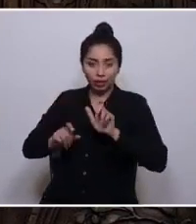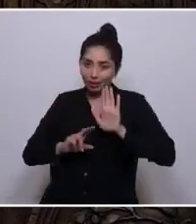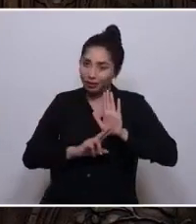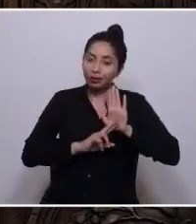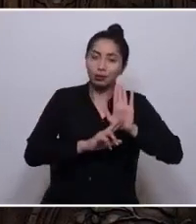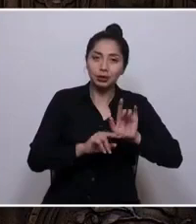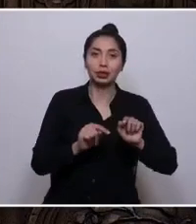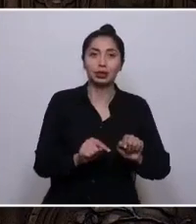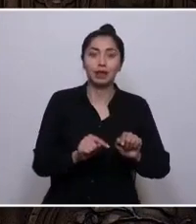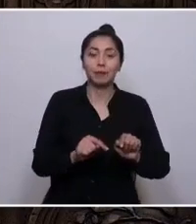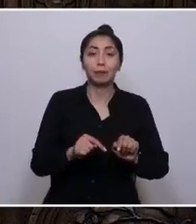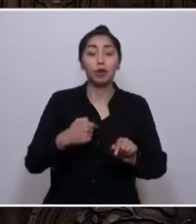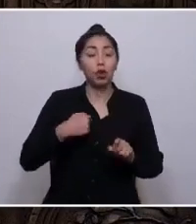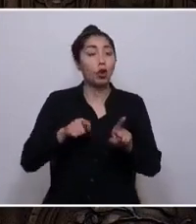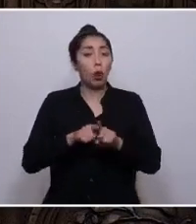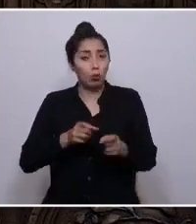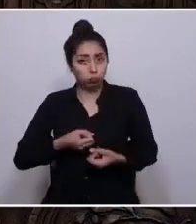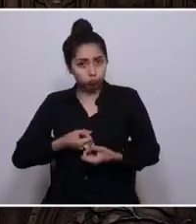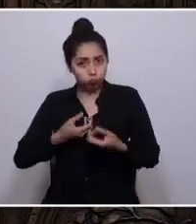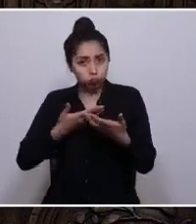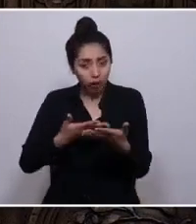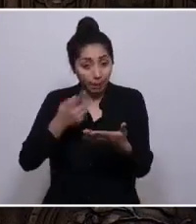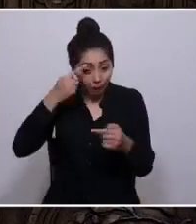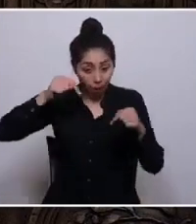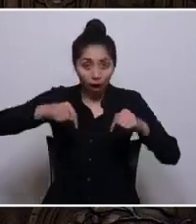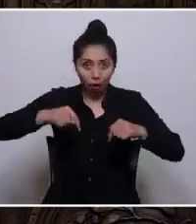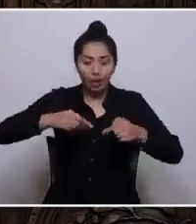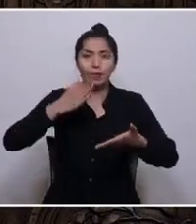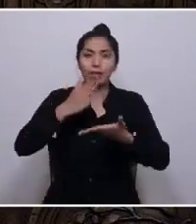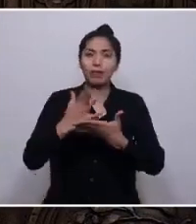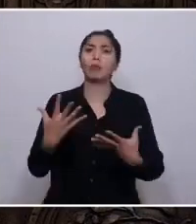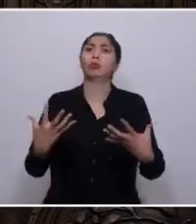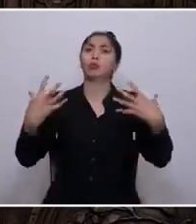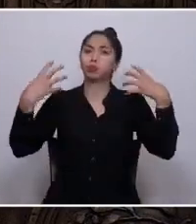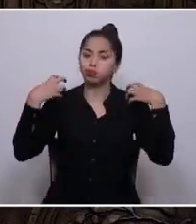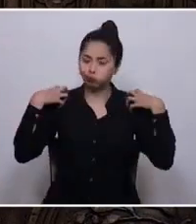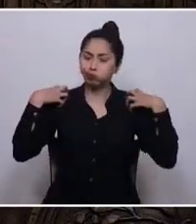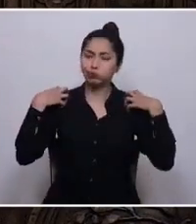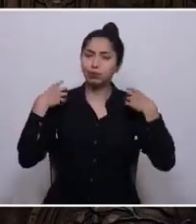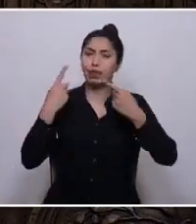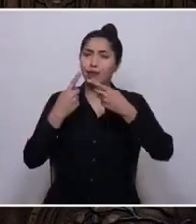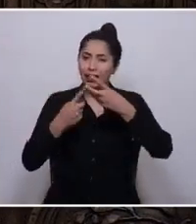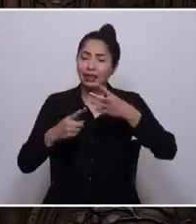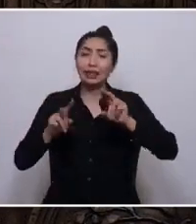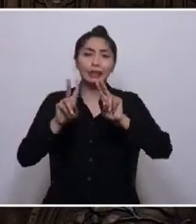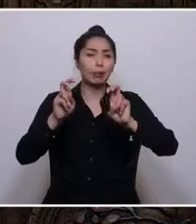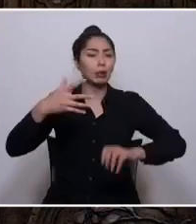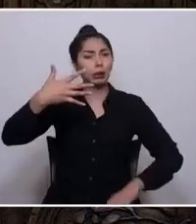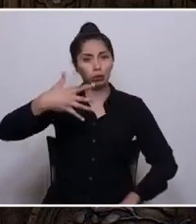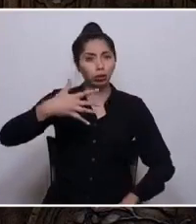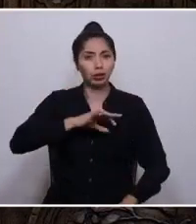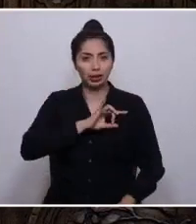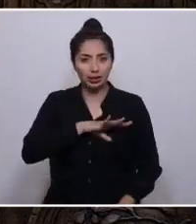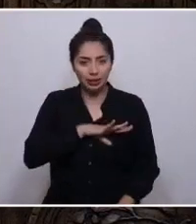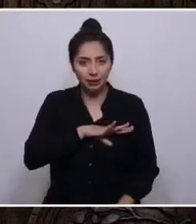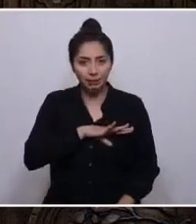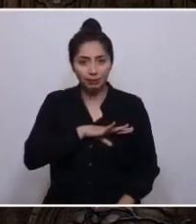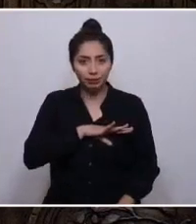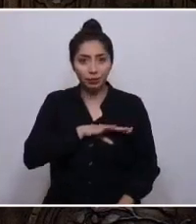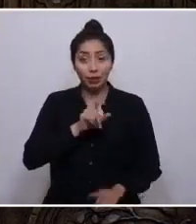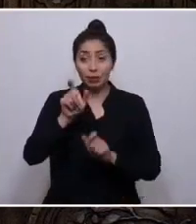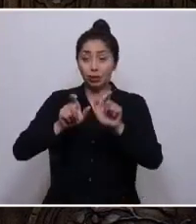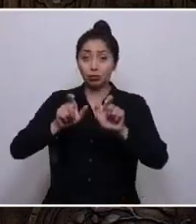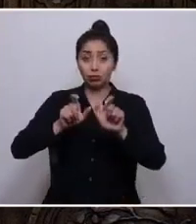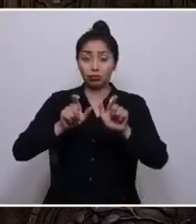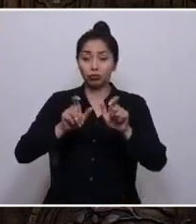pero en esta instancia debemos hacernos cargo de temáticas imprescindibles para Chile y lo expreso citando